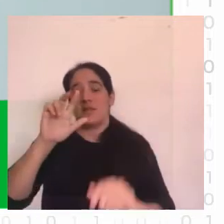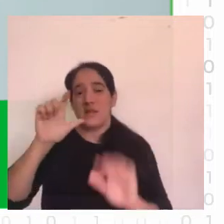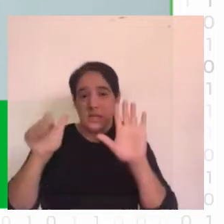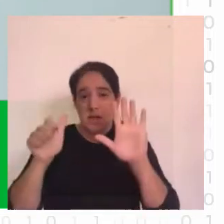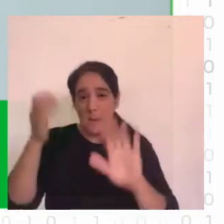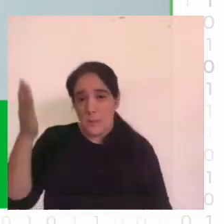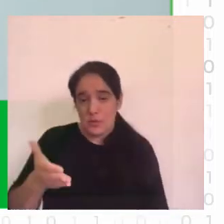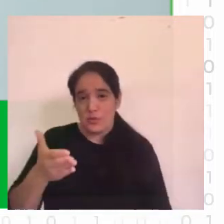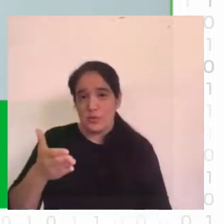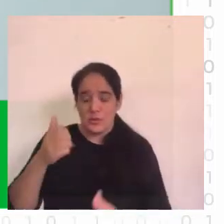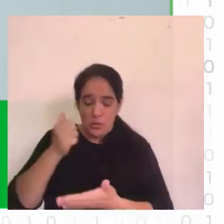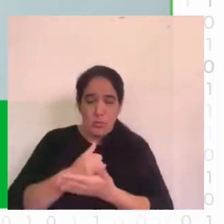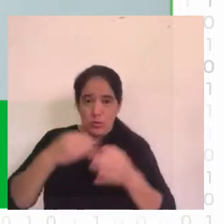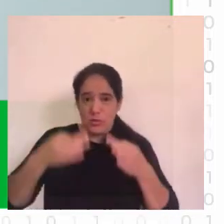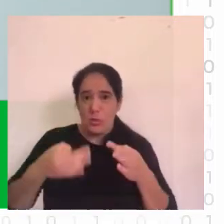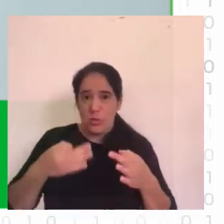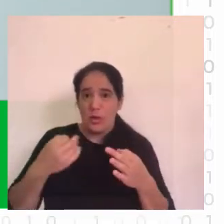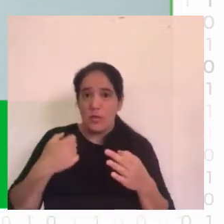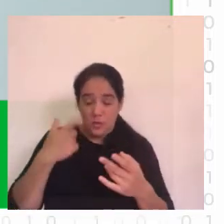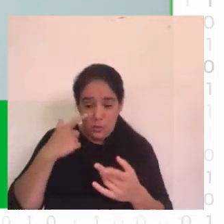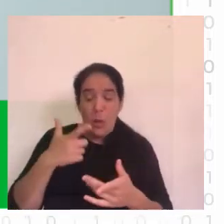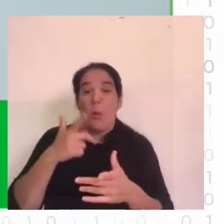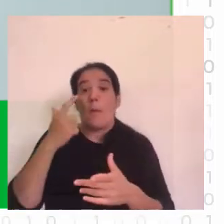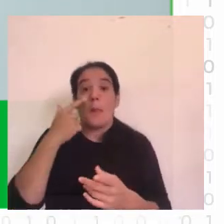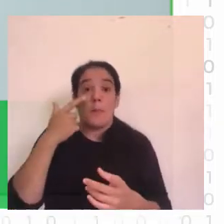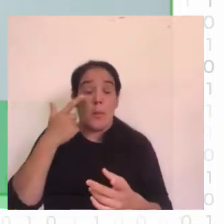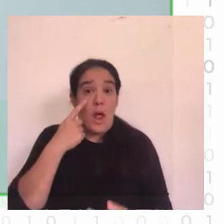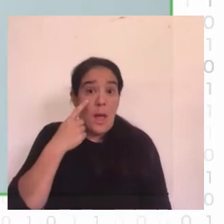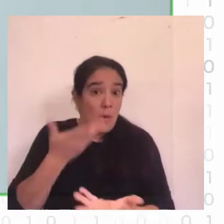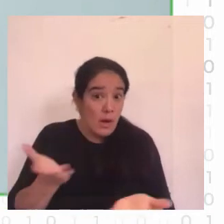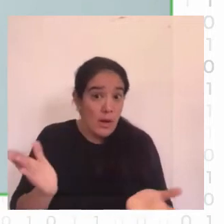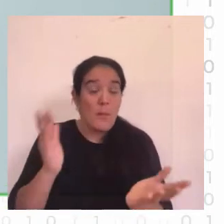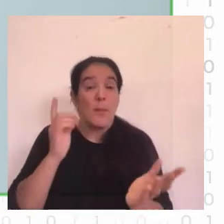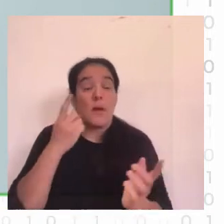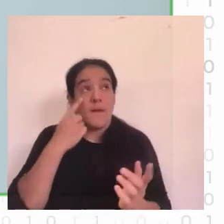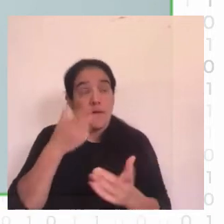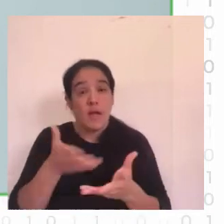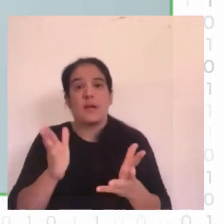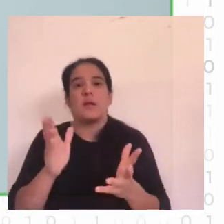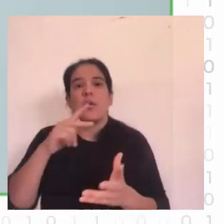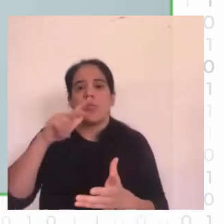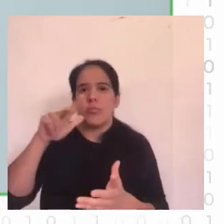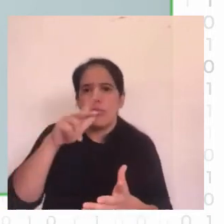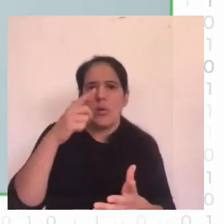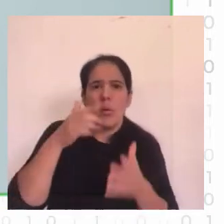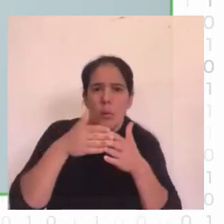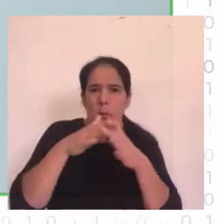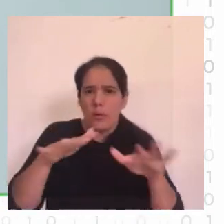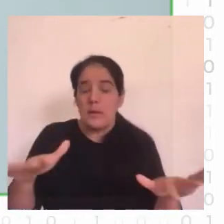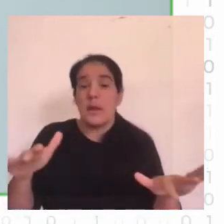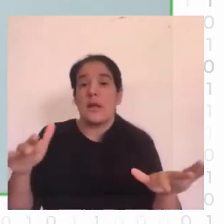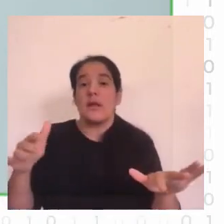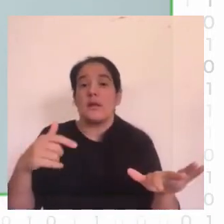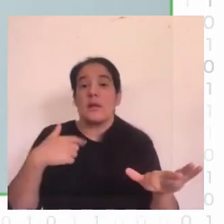finalmente realizamos una prueba de concepto del proceso completo de detección de piscinas el modelo seleccionado es usado para identificar las piscinas no